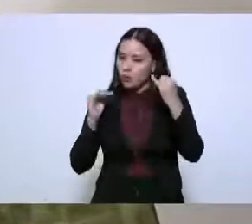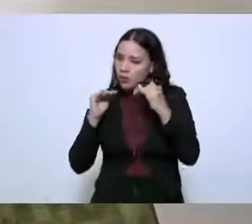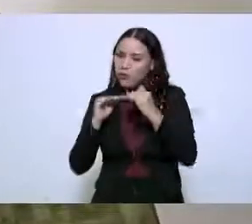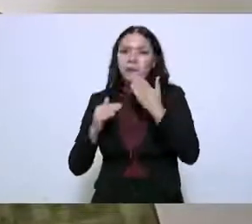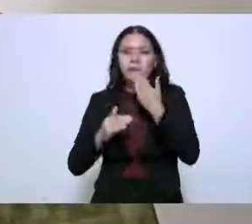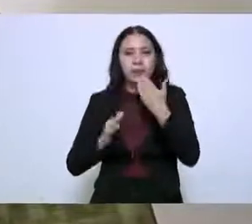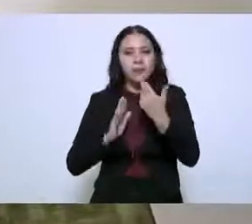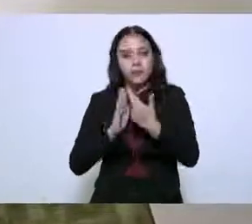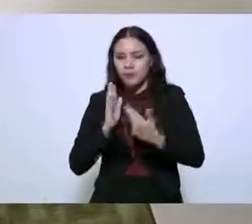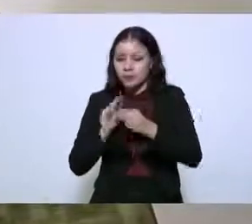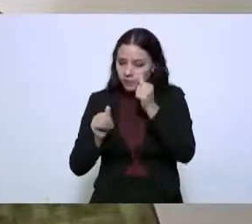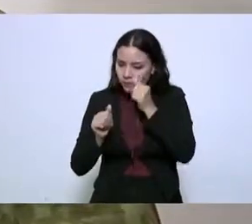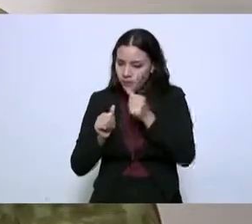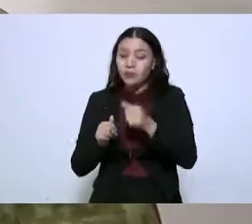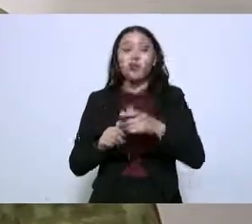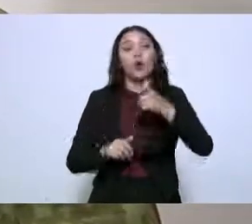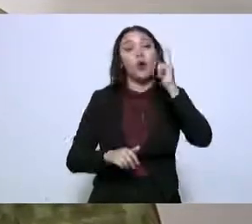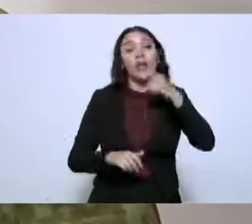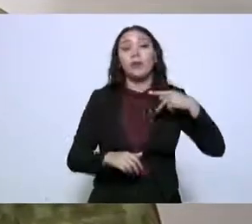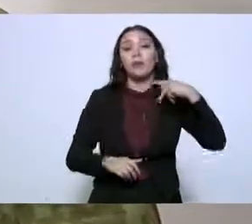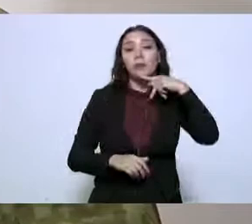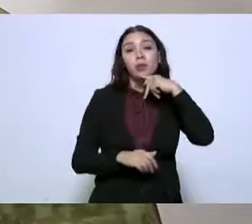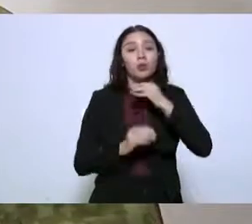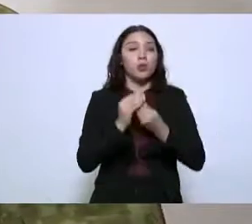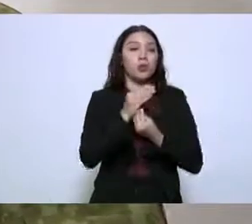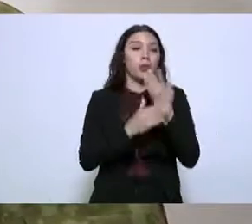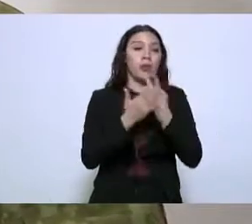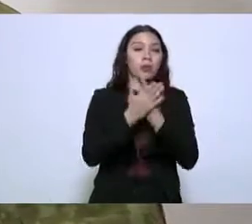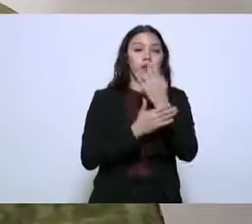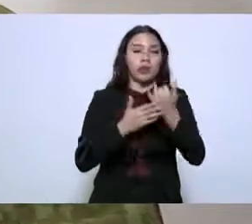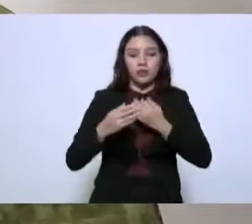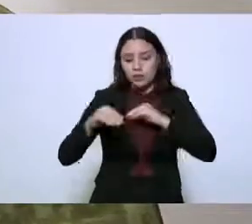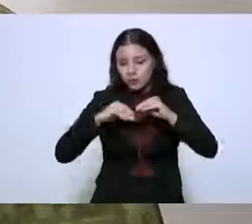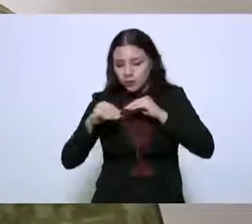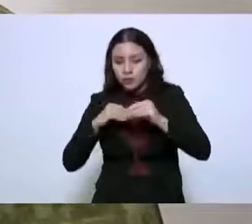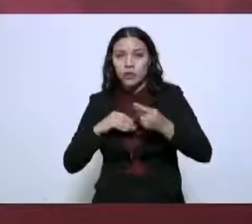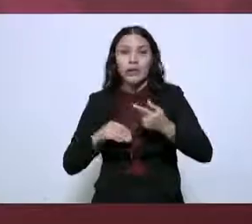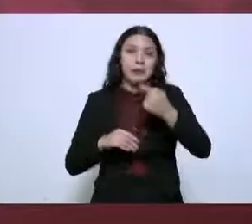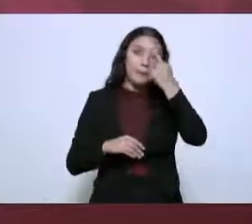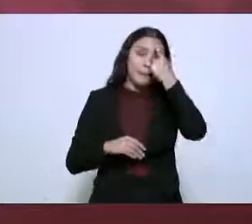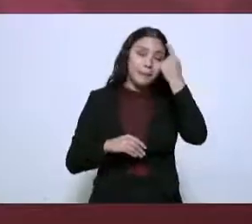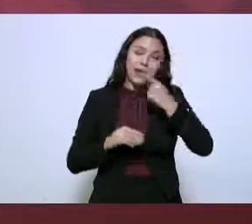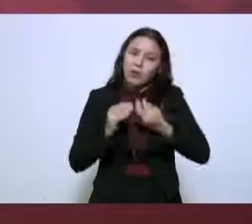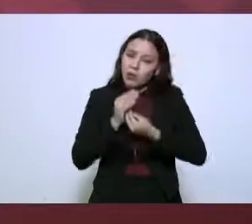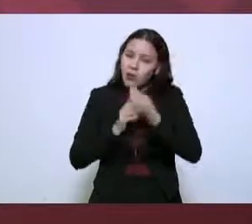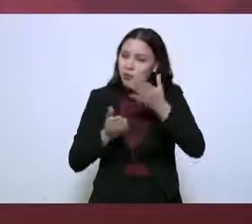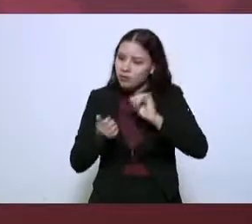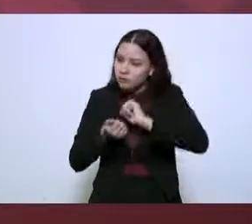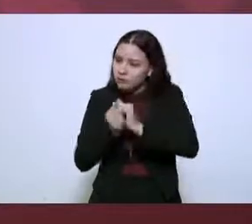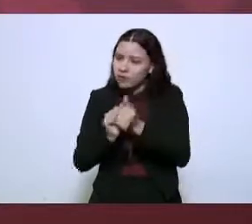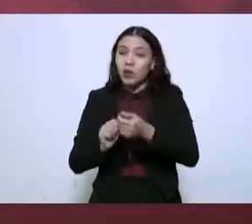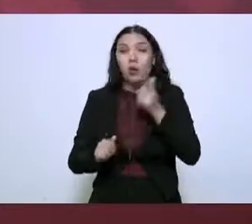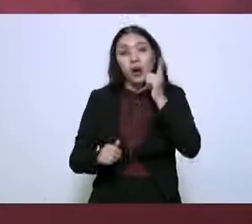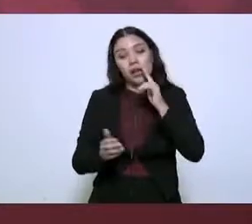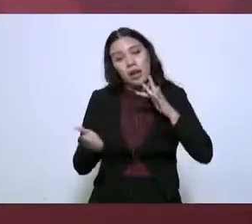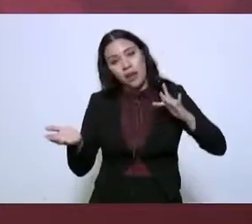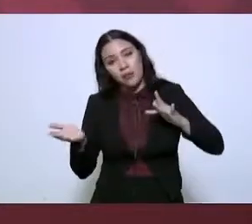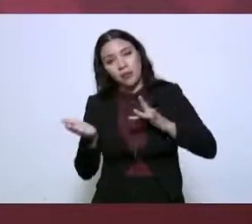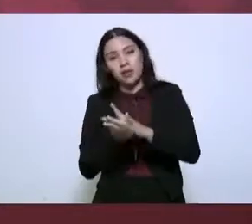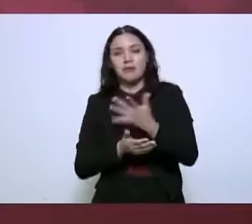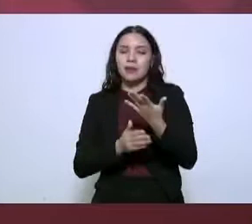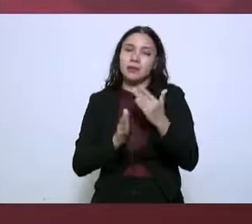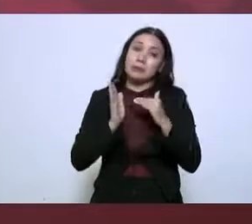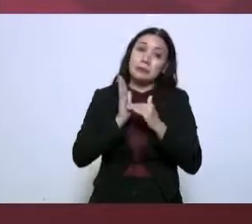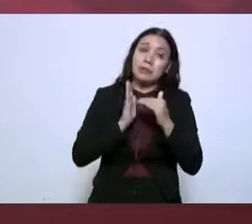desarrollando un proyecto de modernización en el cual se van a invertir algunos